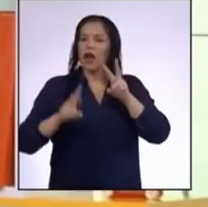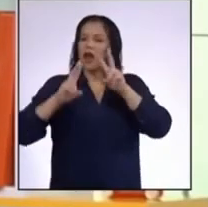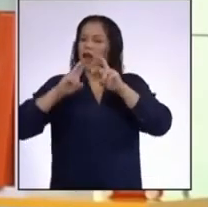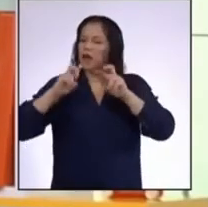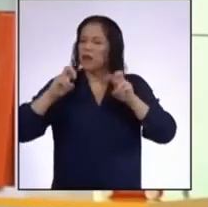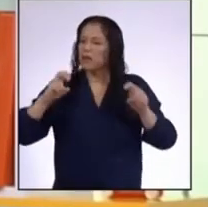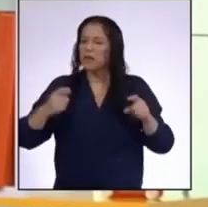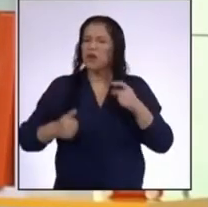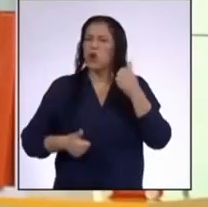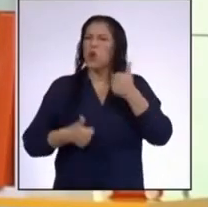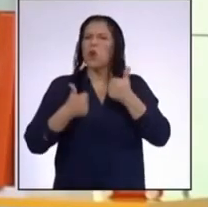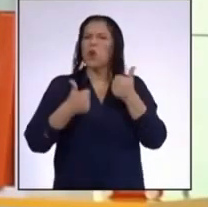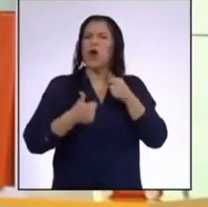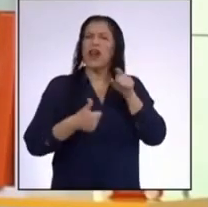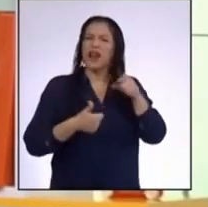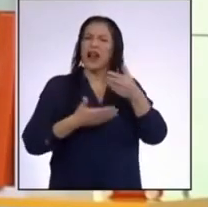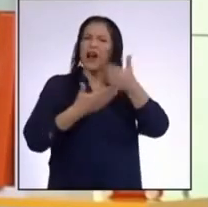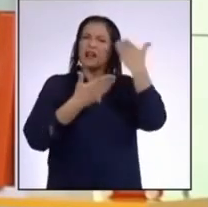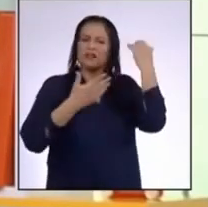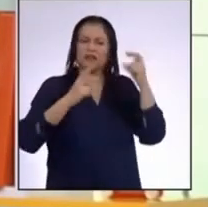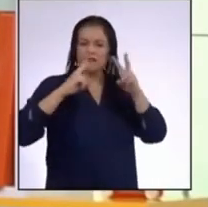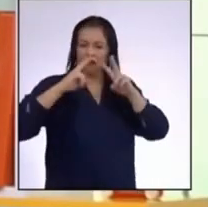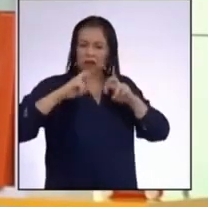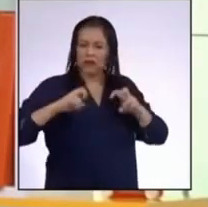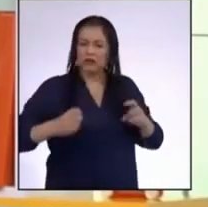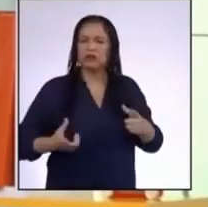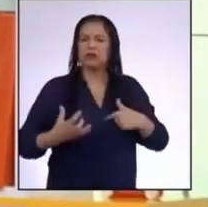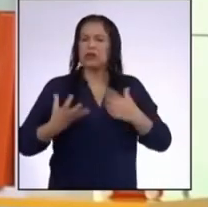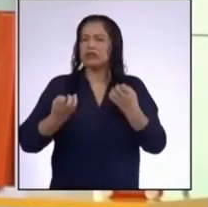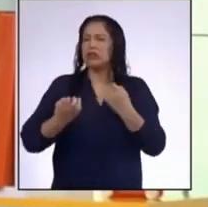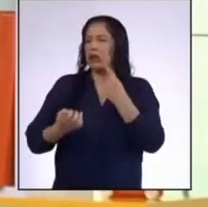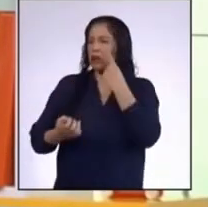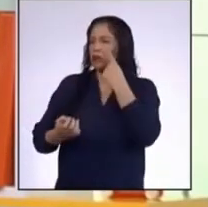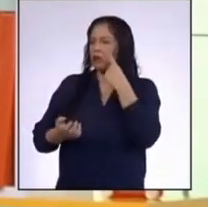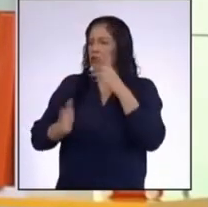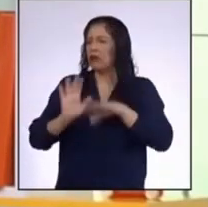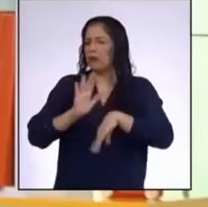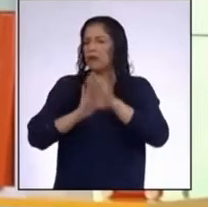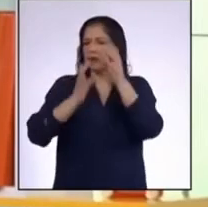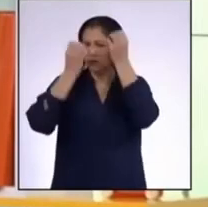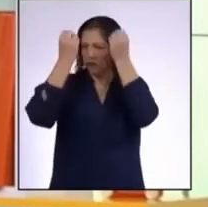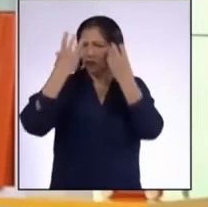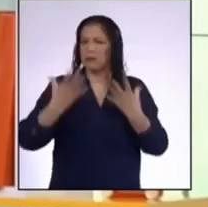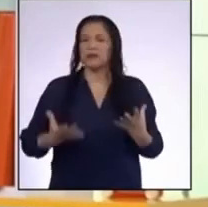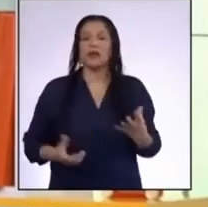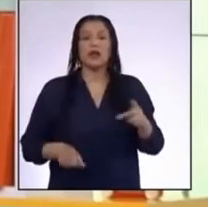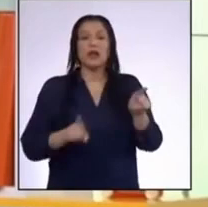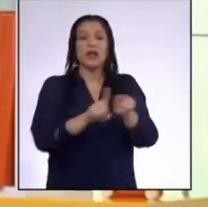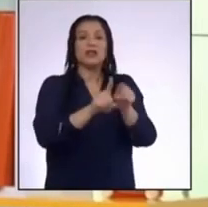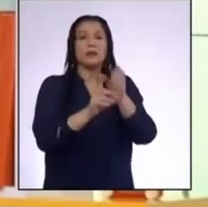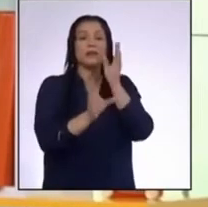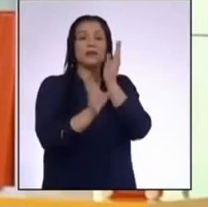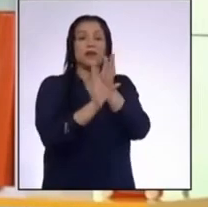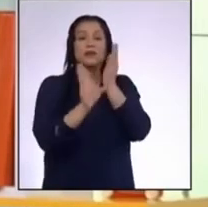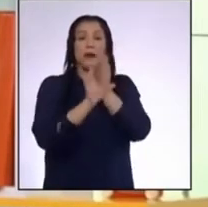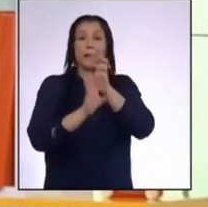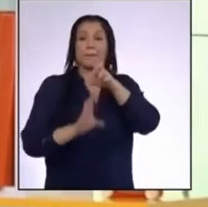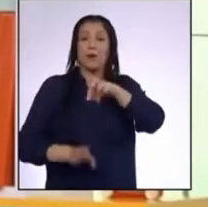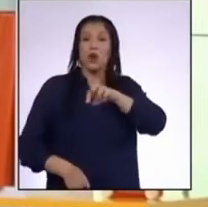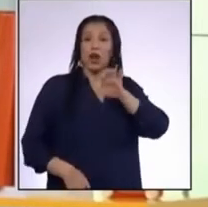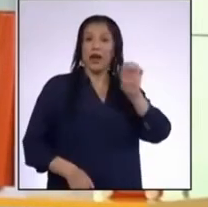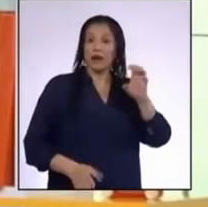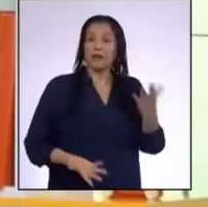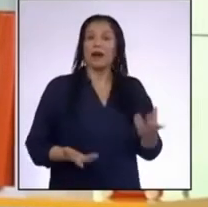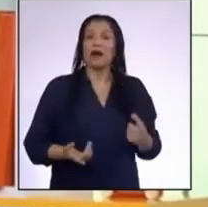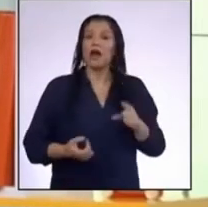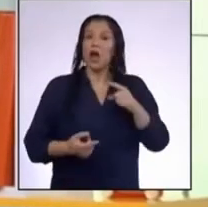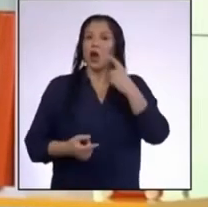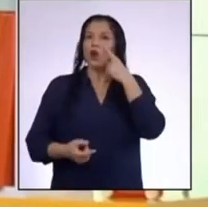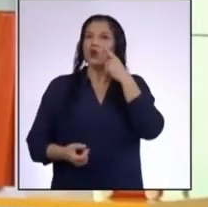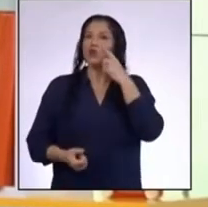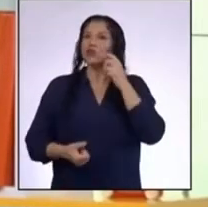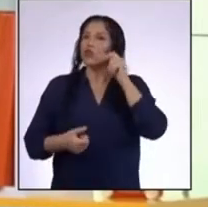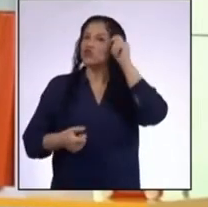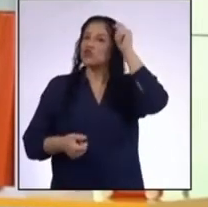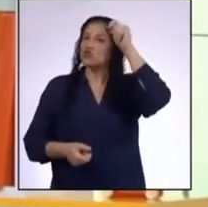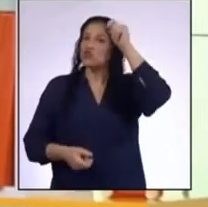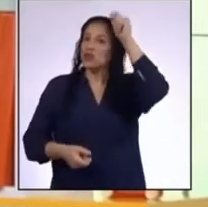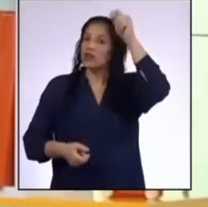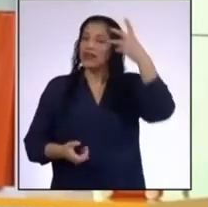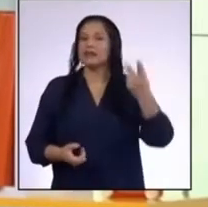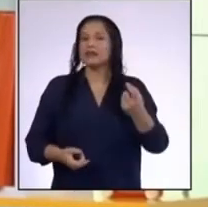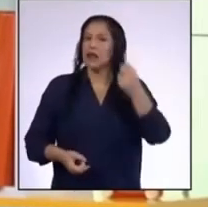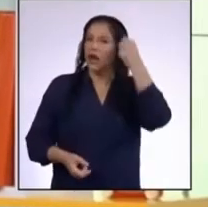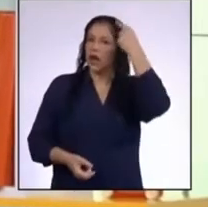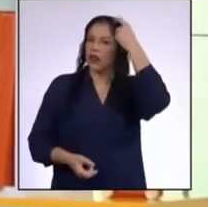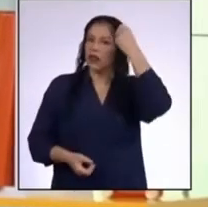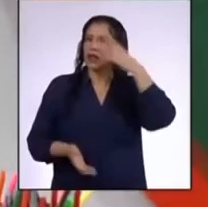muy poco sobre lo que él había visto Y quisiera conocer un poco más También sobre el psicólogo Paul Ekman Conocer sus teorías y